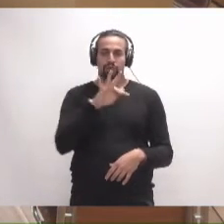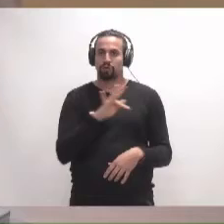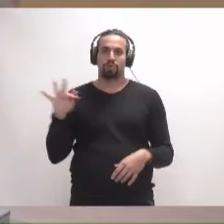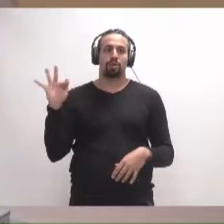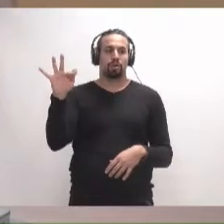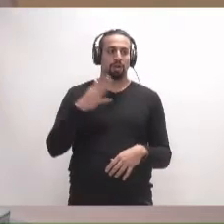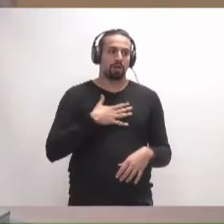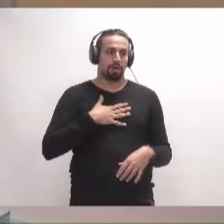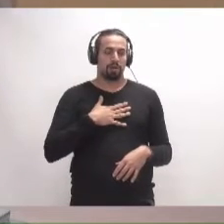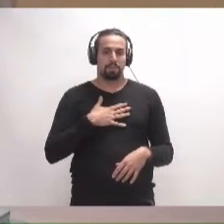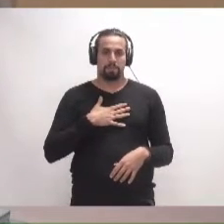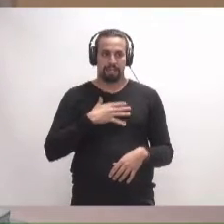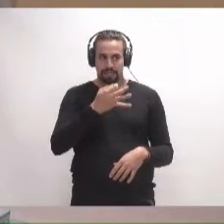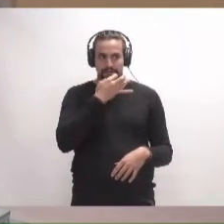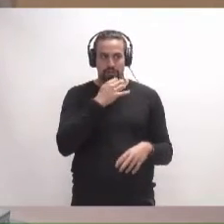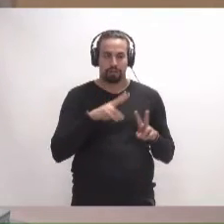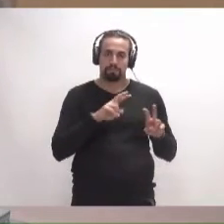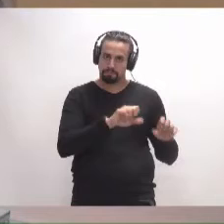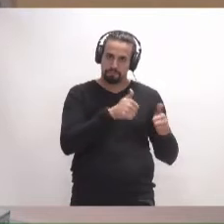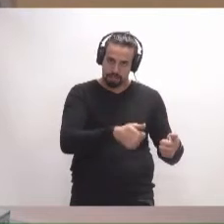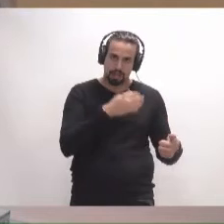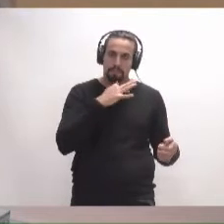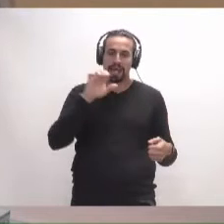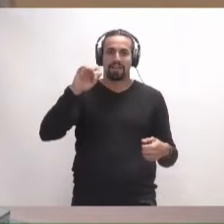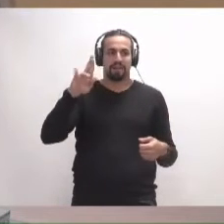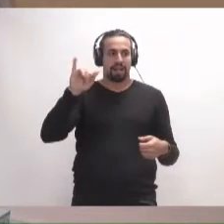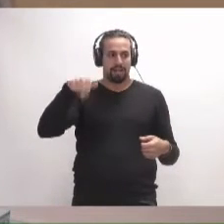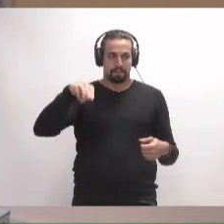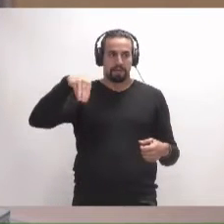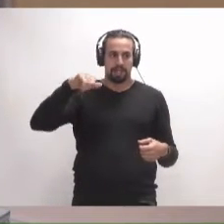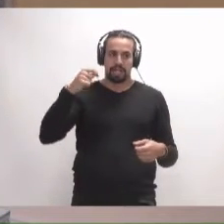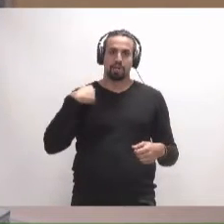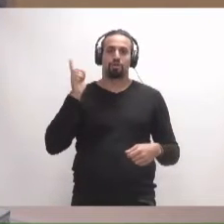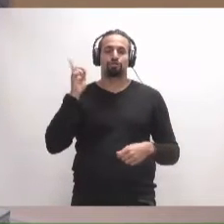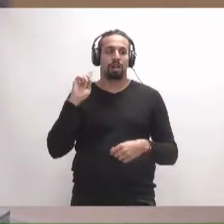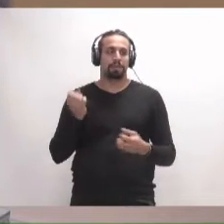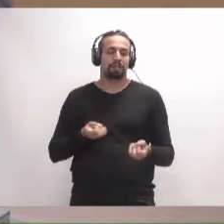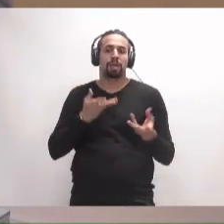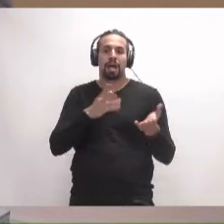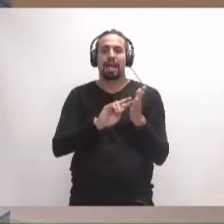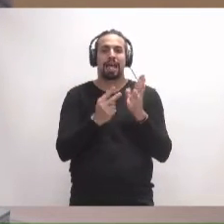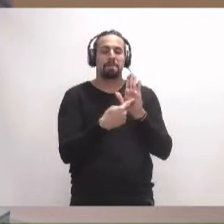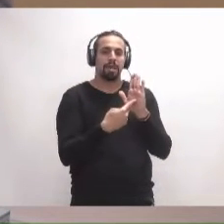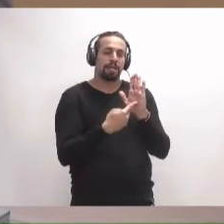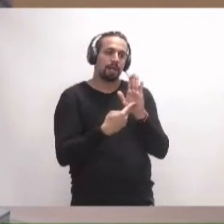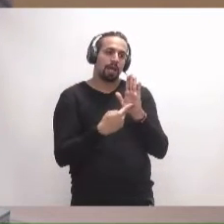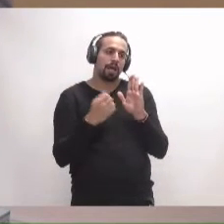mi intervención que voy a iniciar ahora y la de don Efraín Medina. Yo voy a limitarme a defender la enmienda número